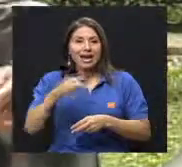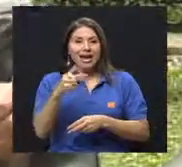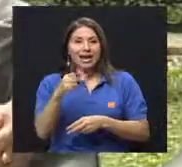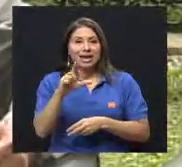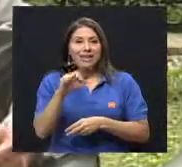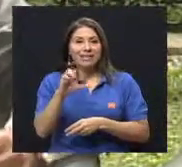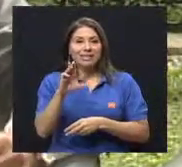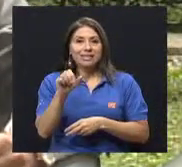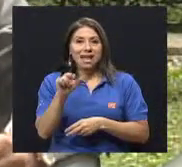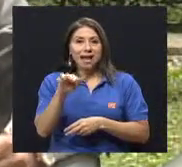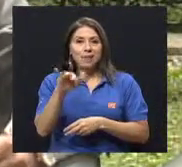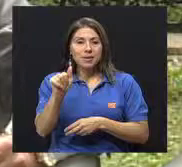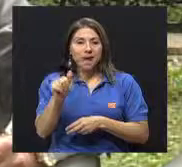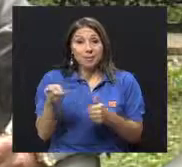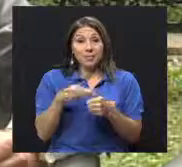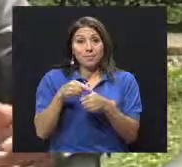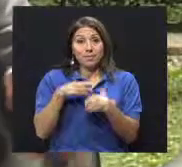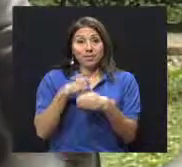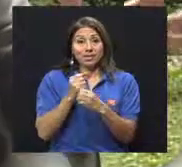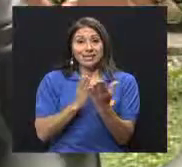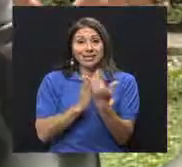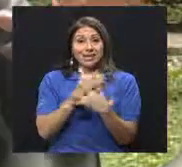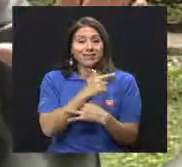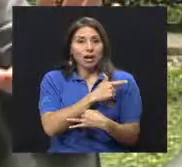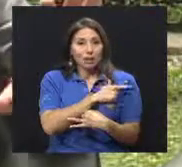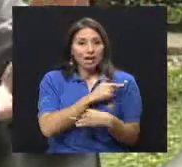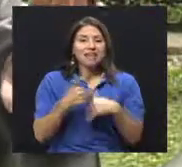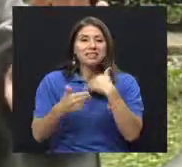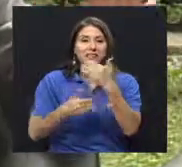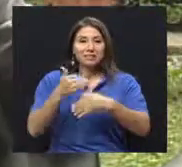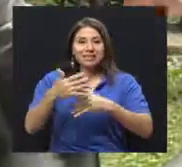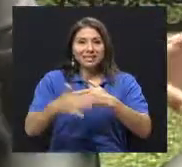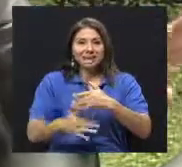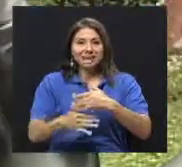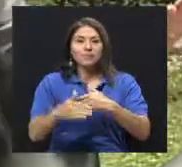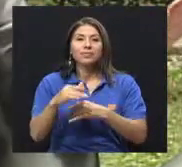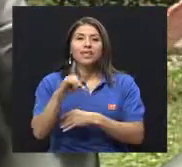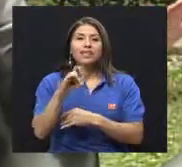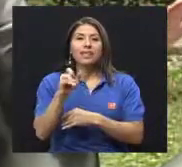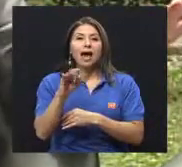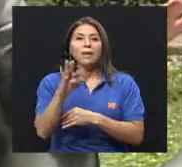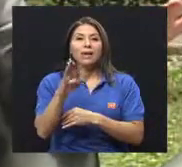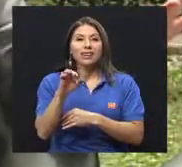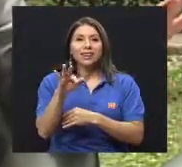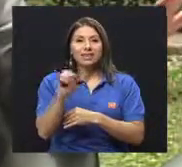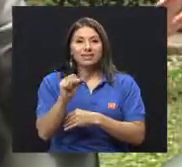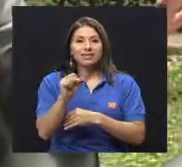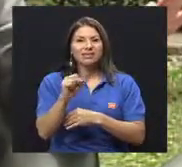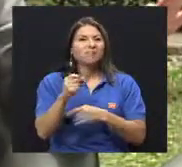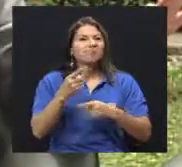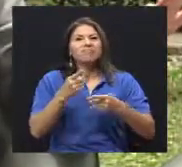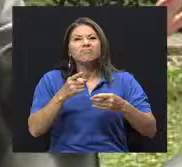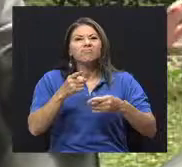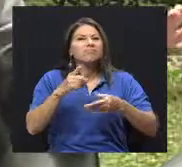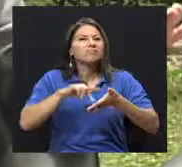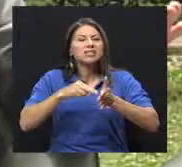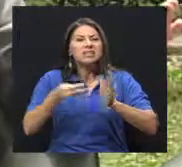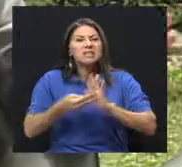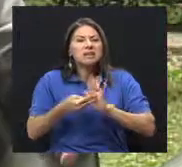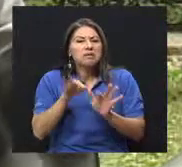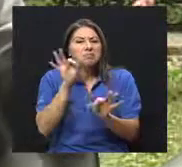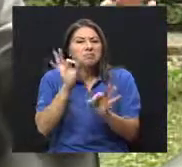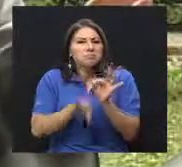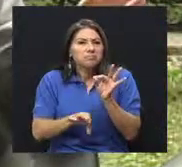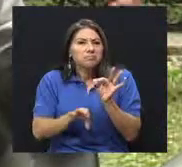primero y de sangre posterior. Hay diabetes, quiere decir simplemente, vamos a decirlo en palabras